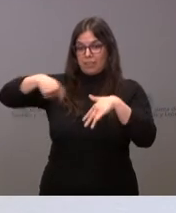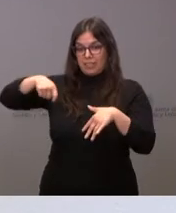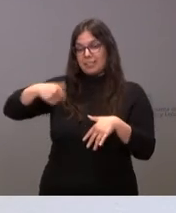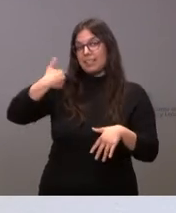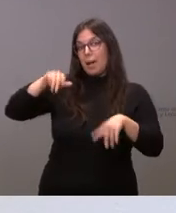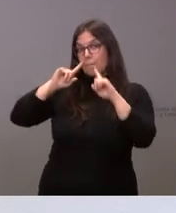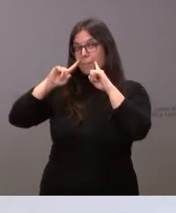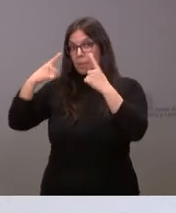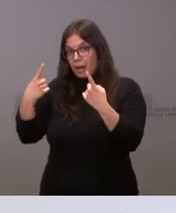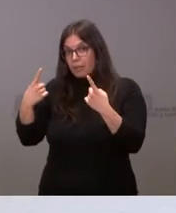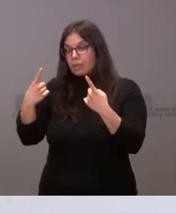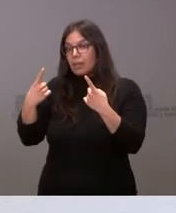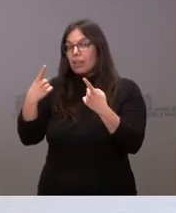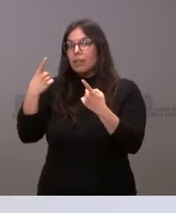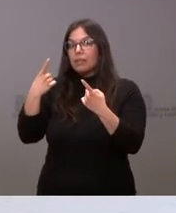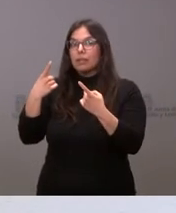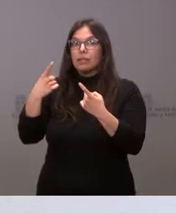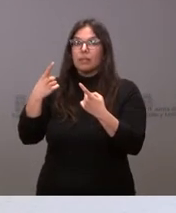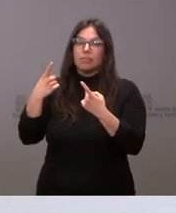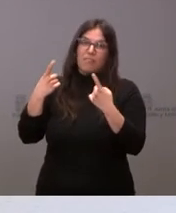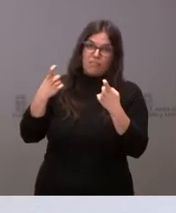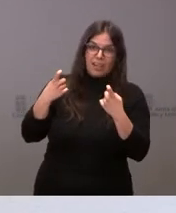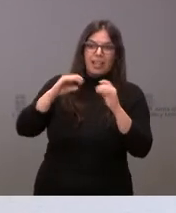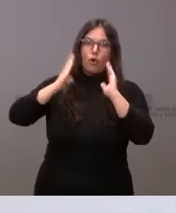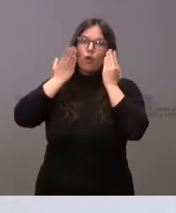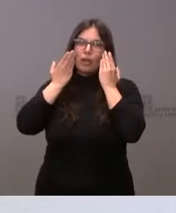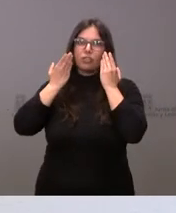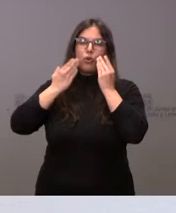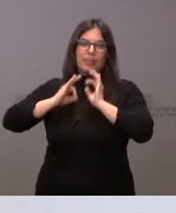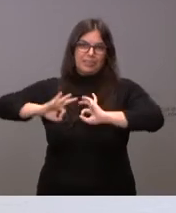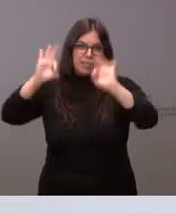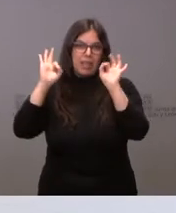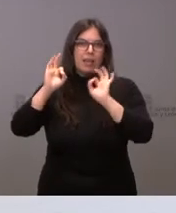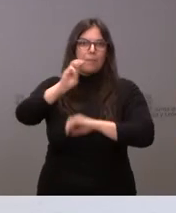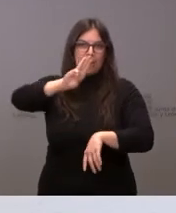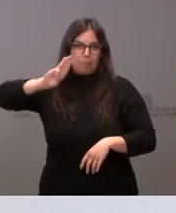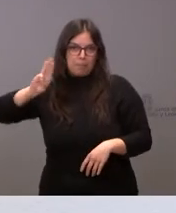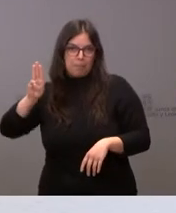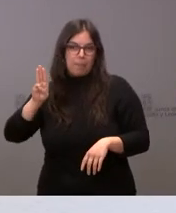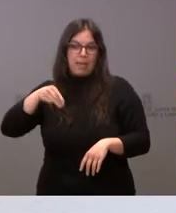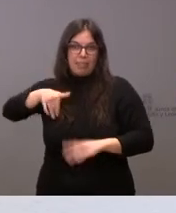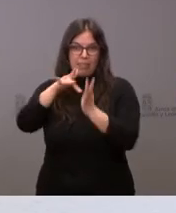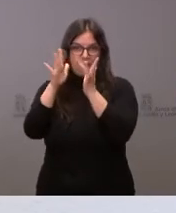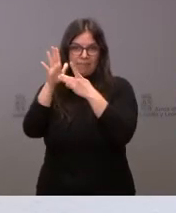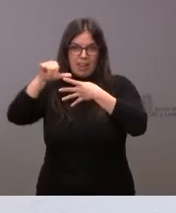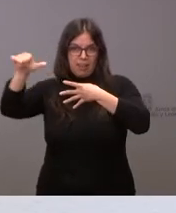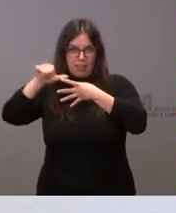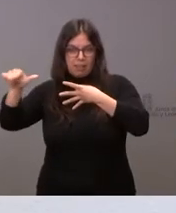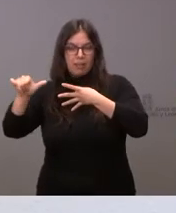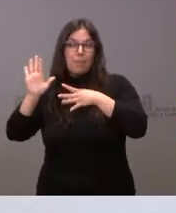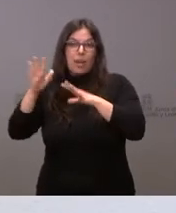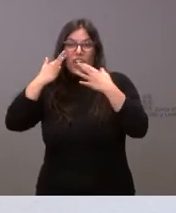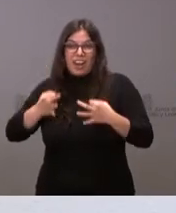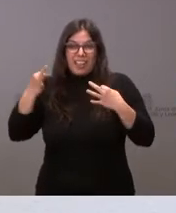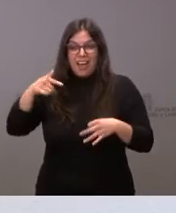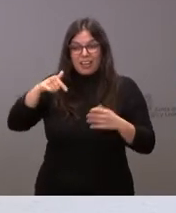a la espera del Congreso extraordinario del Partido Popular de principios de abril, digamos que en